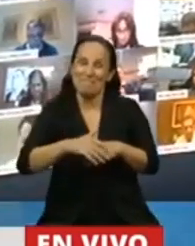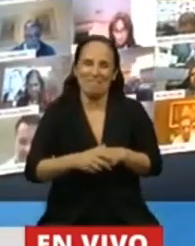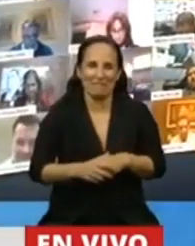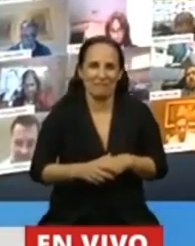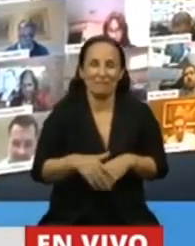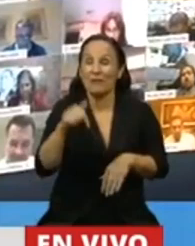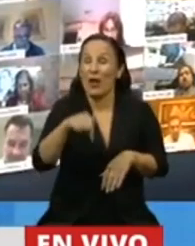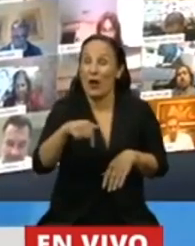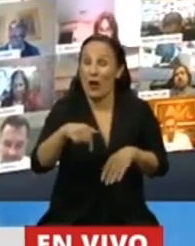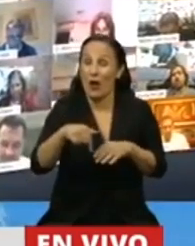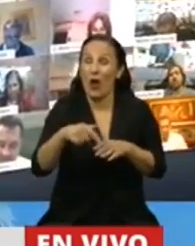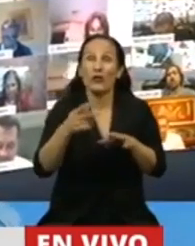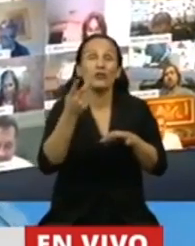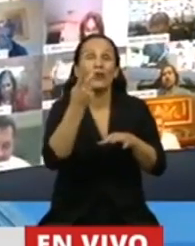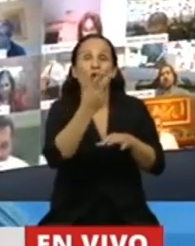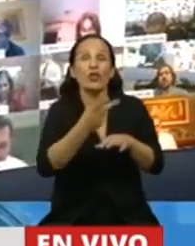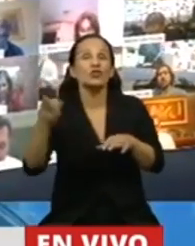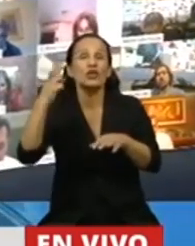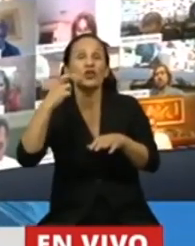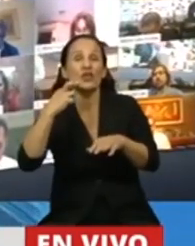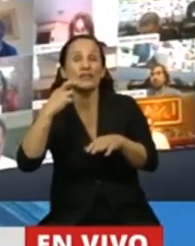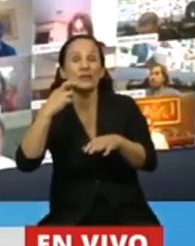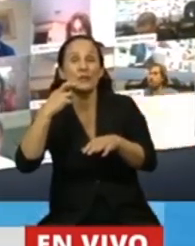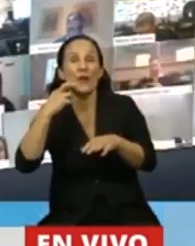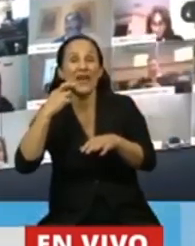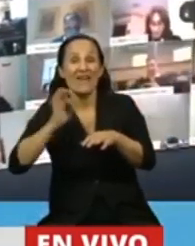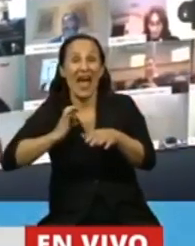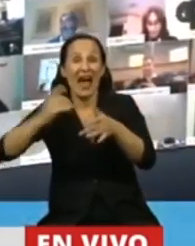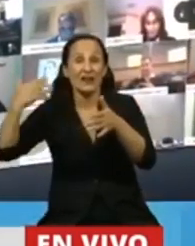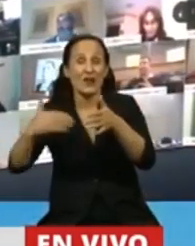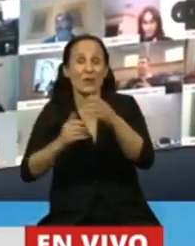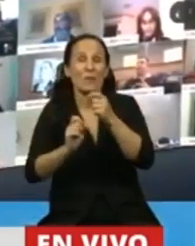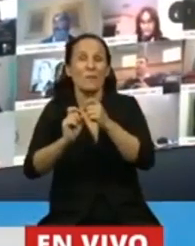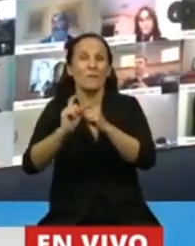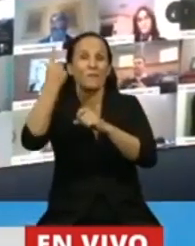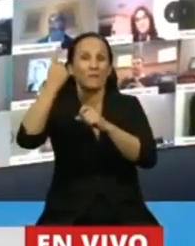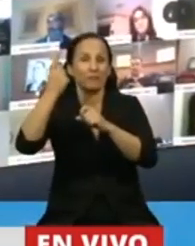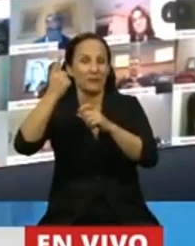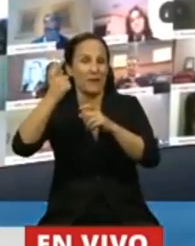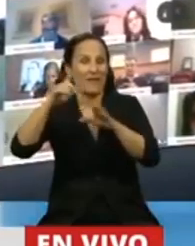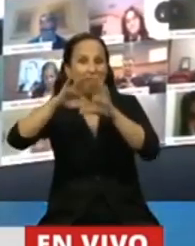vendría a ser 219 años del primer Parlamento en Gran Bretaña.